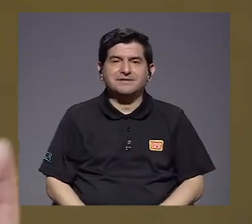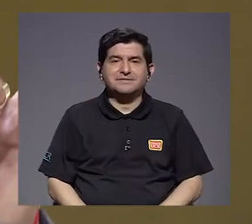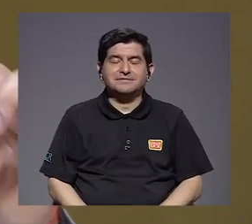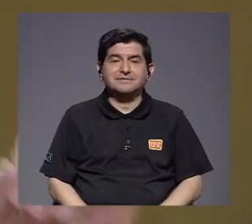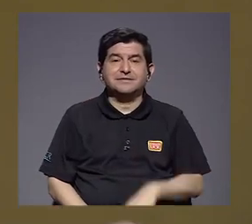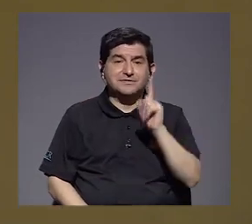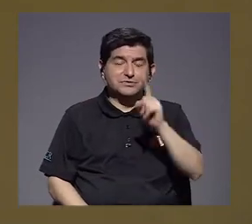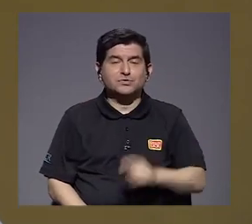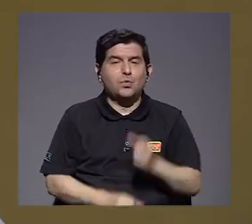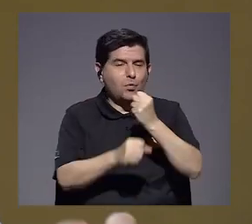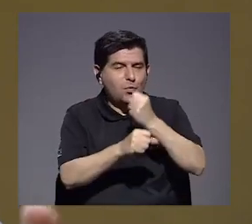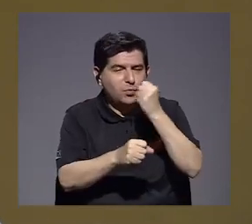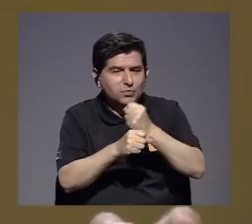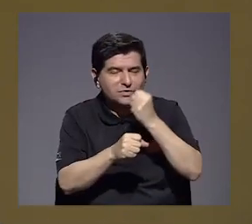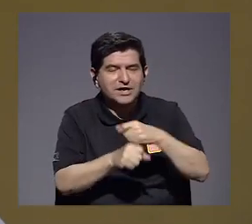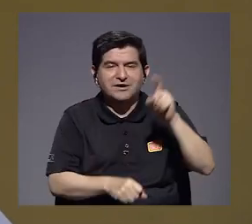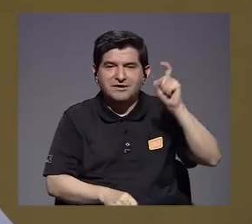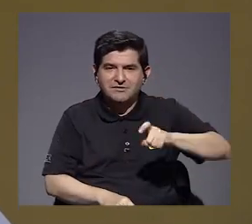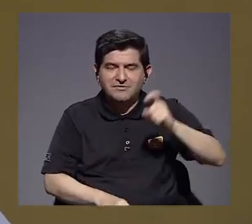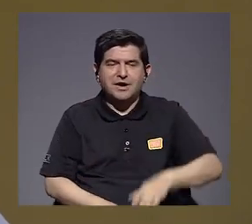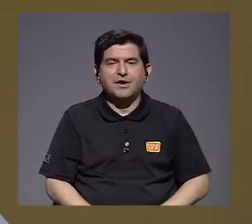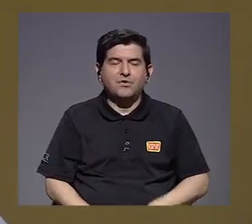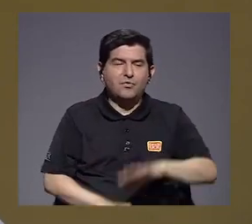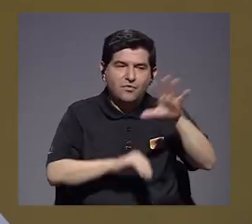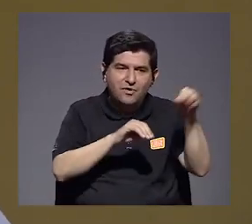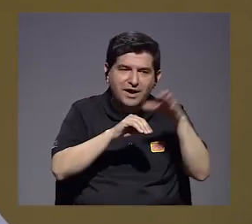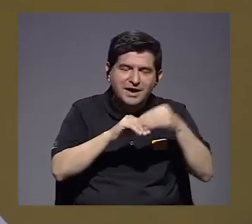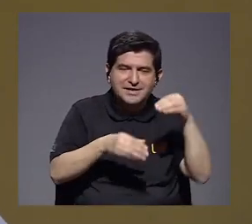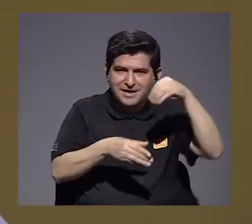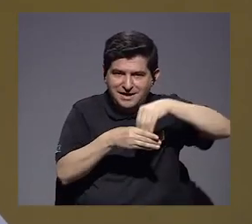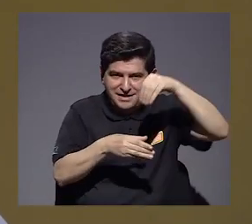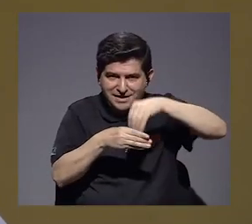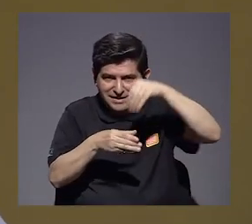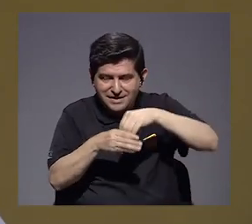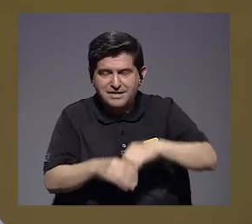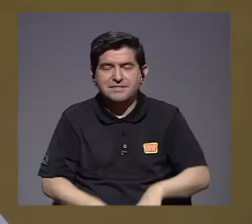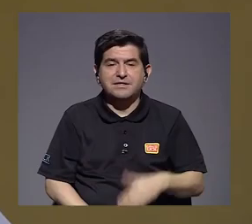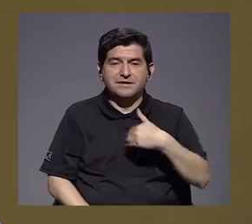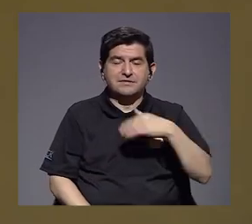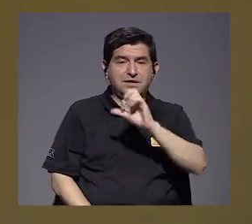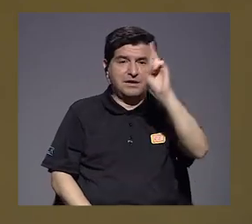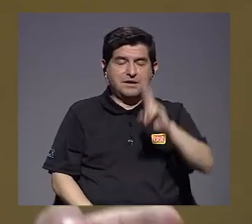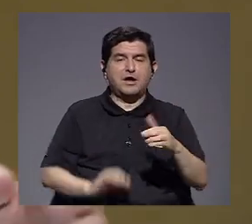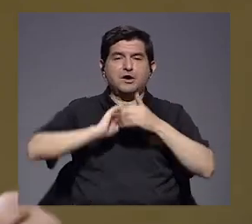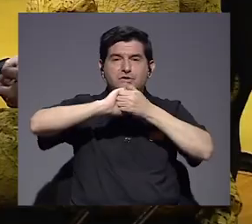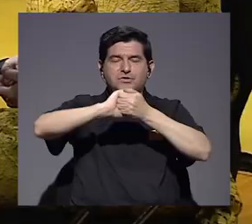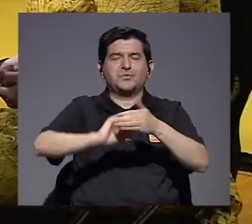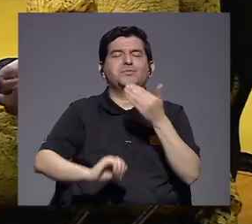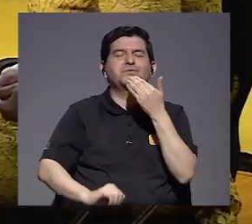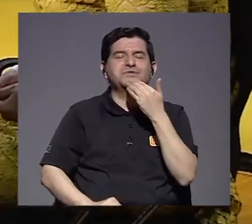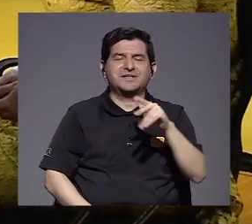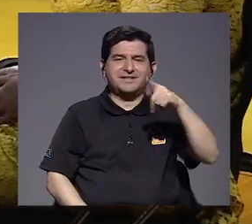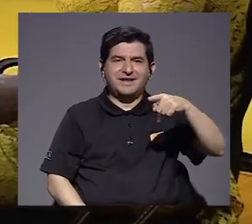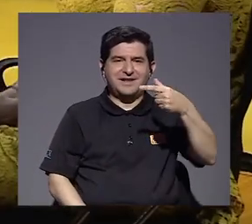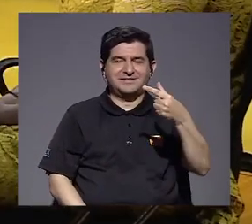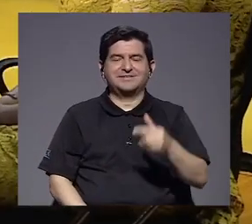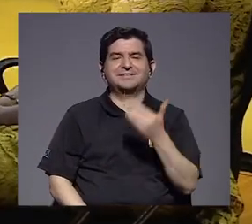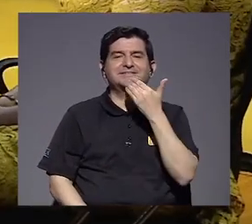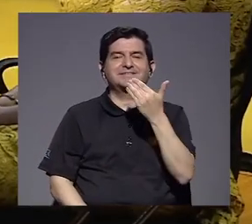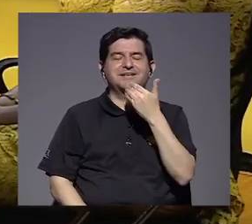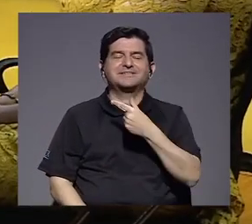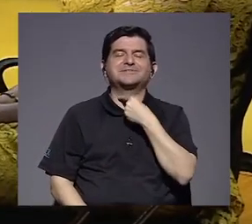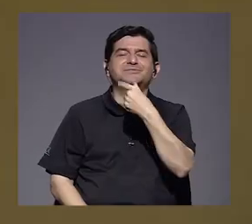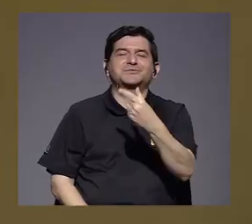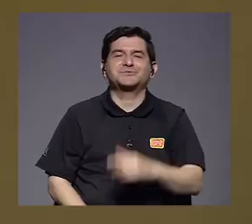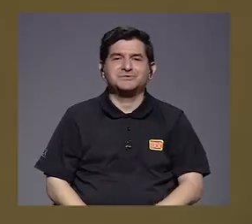Una mesa de dibujo que todavía necesita muchos otros ingredientes para que también tengamos una Costa Rica más solidaria. Muchas gracias, doña Pilar. Muchas gracias.